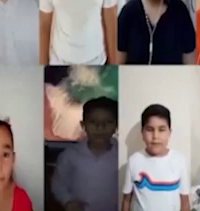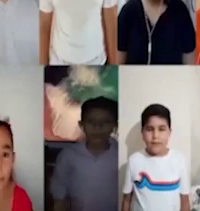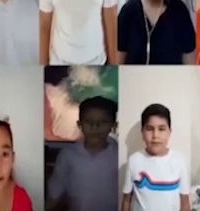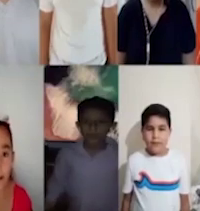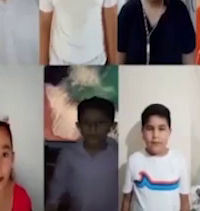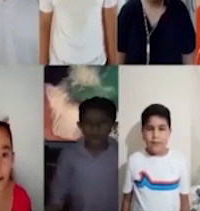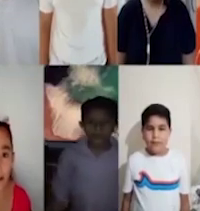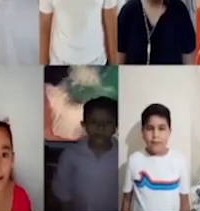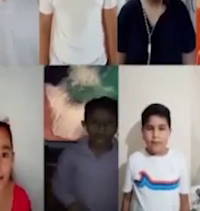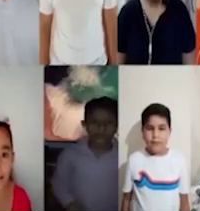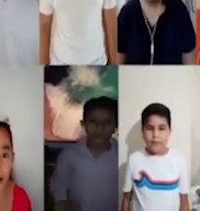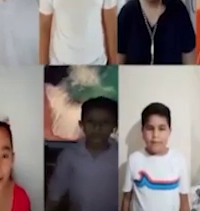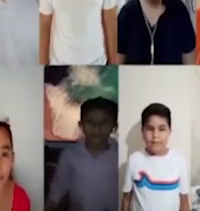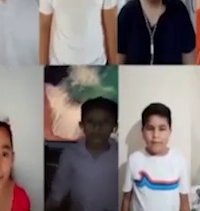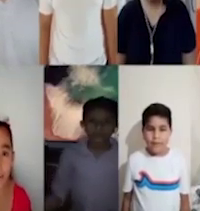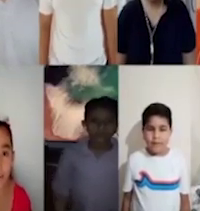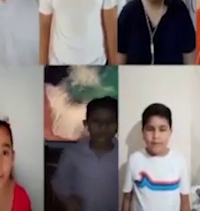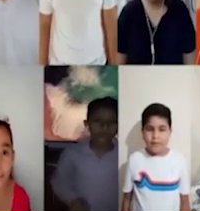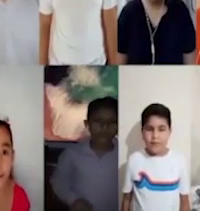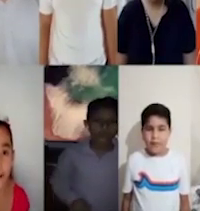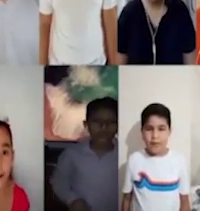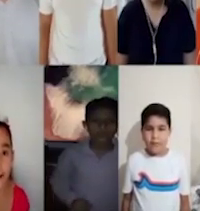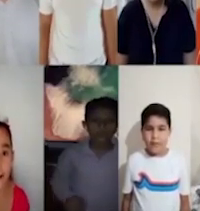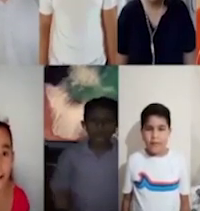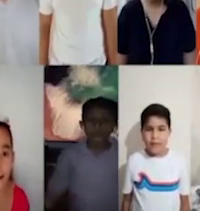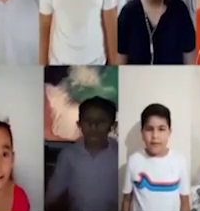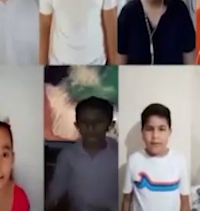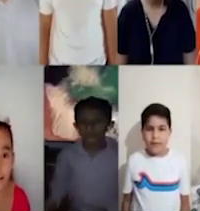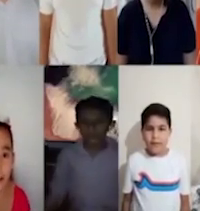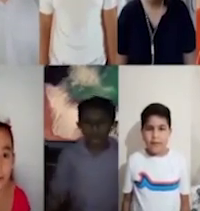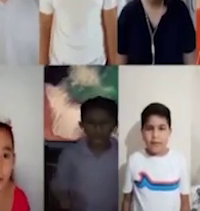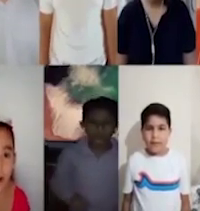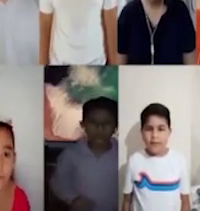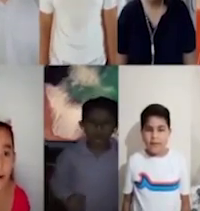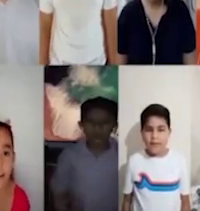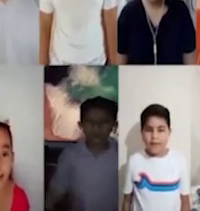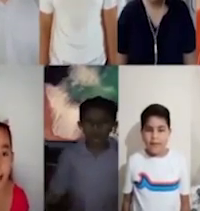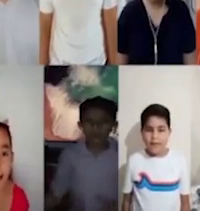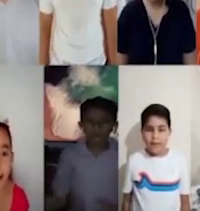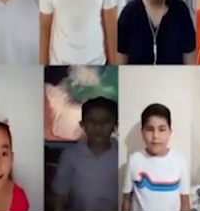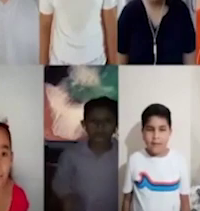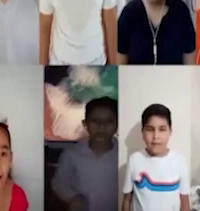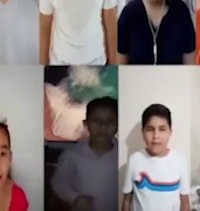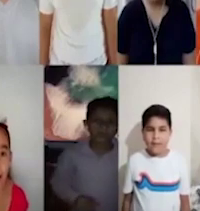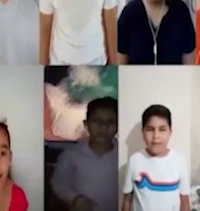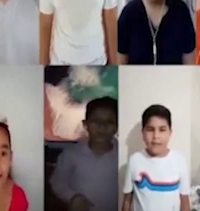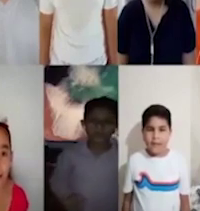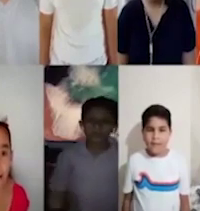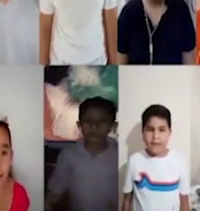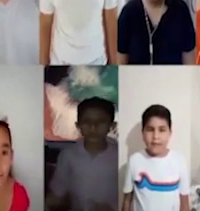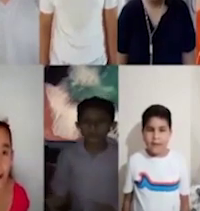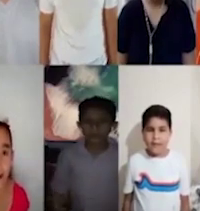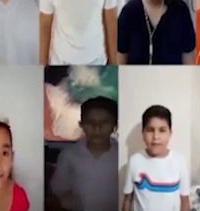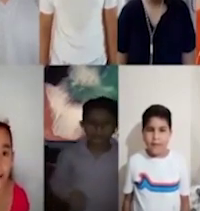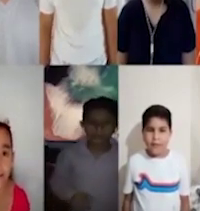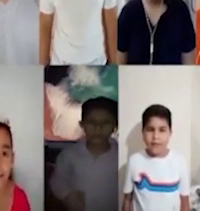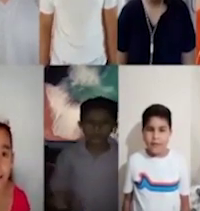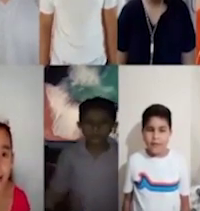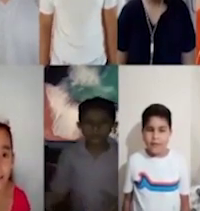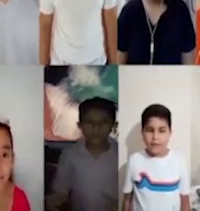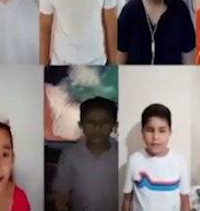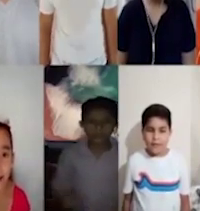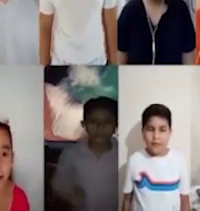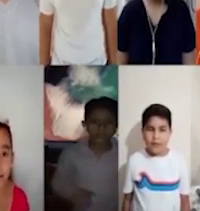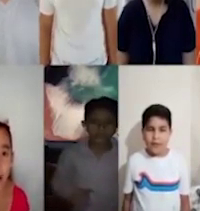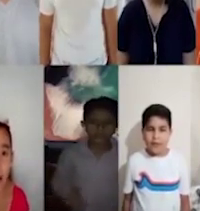la negrita cucurumbe se fue a mañana para ver